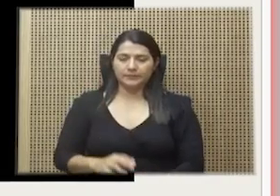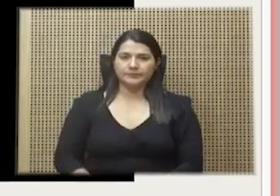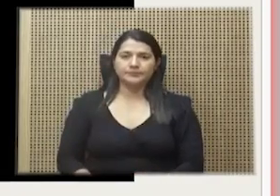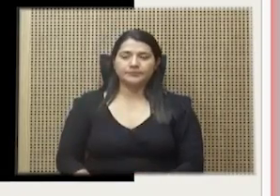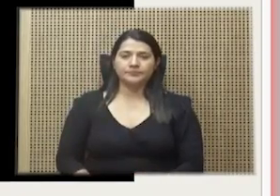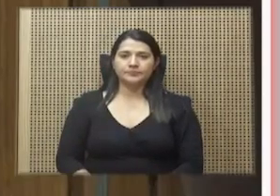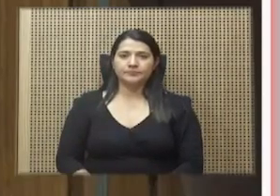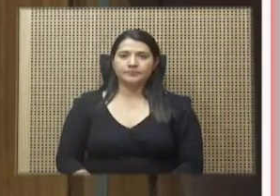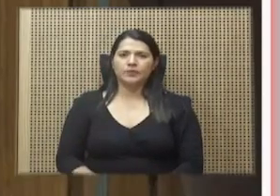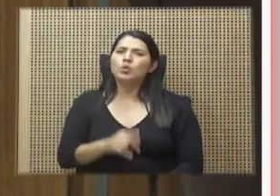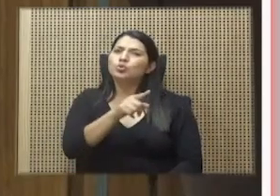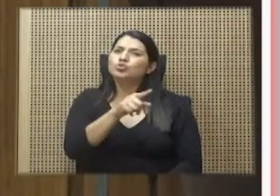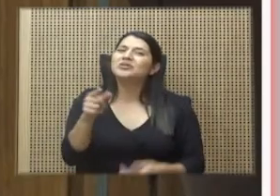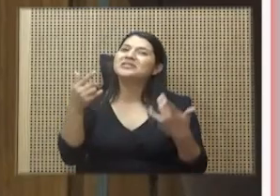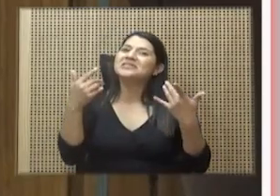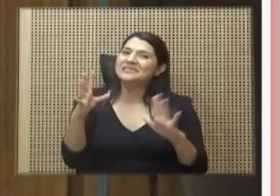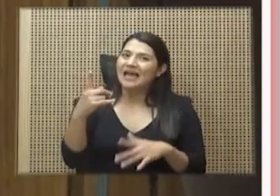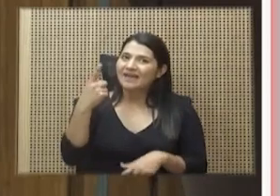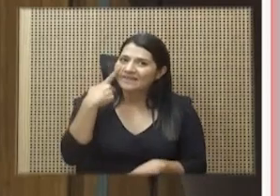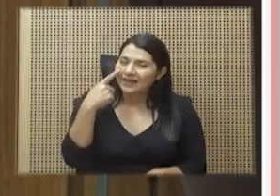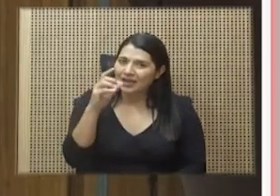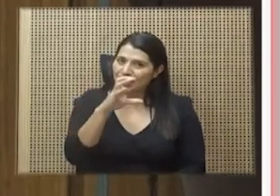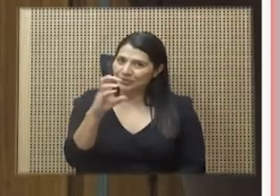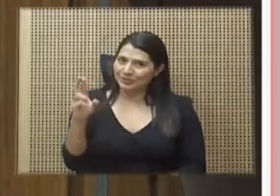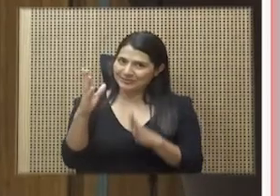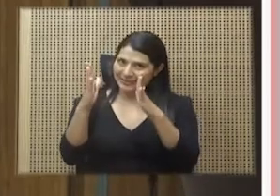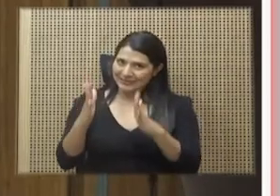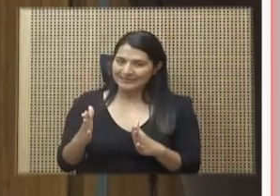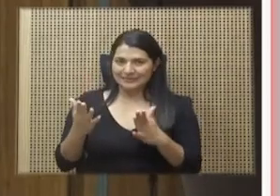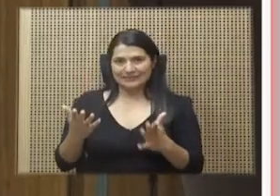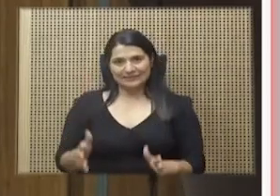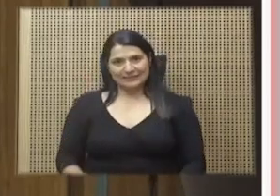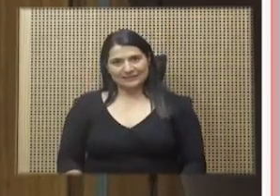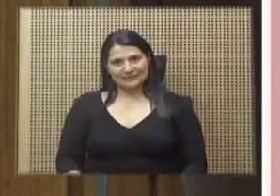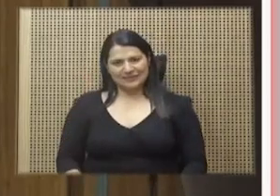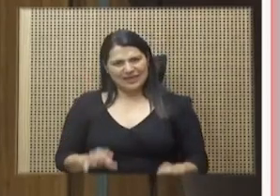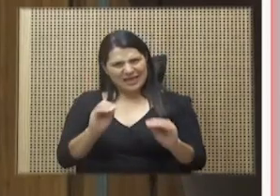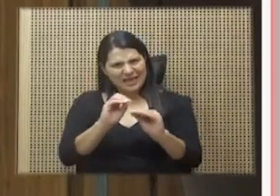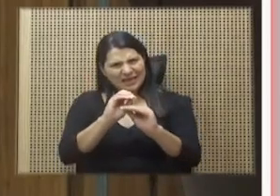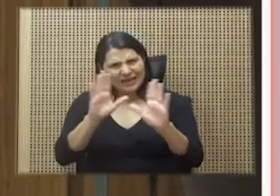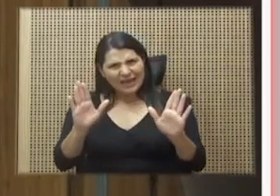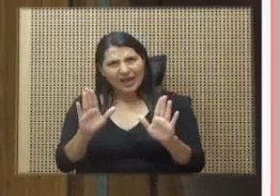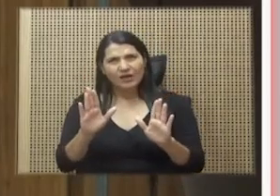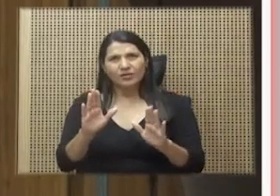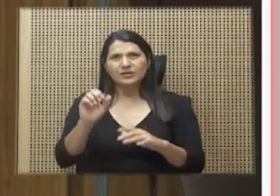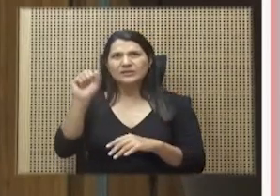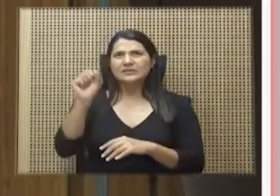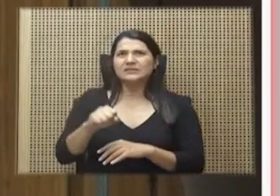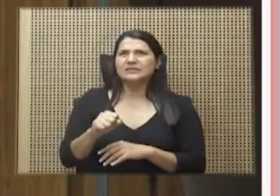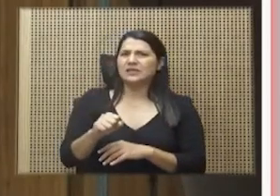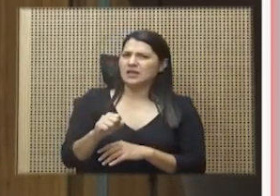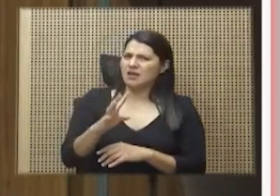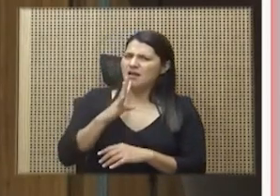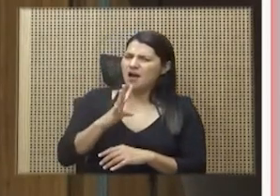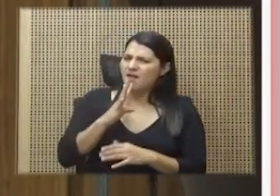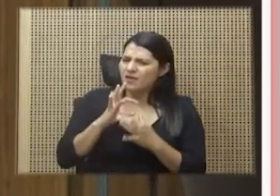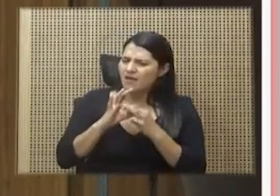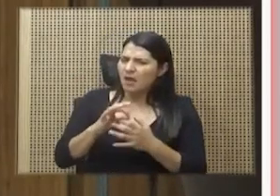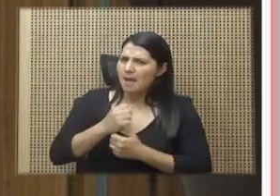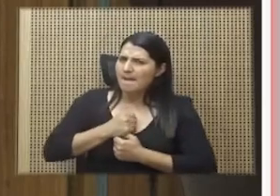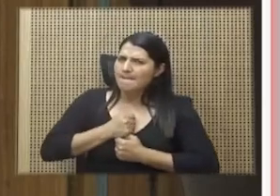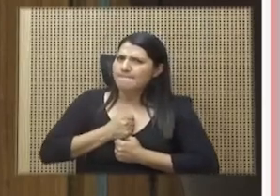Ya lo ven ustedes, costarricenses. Evidentemente eran bombas guanacastecas. Juzgue usted,